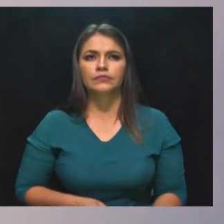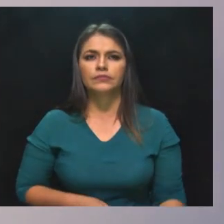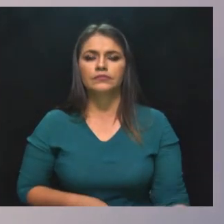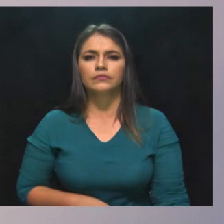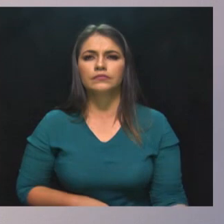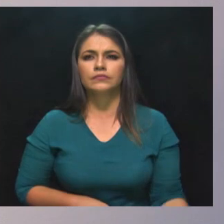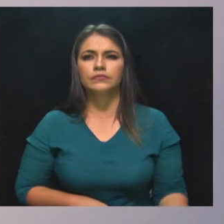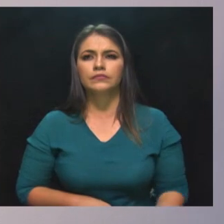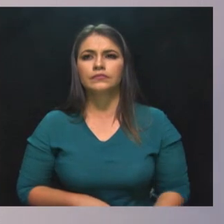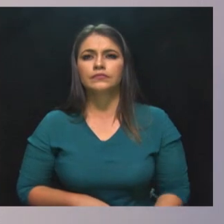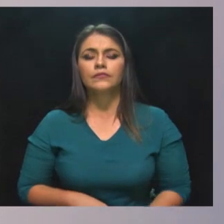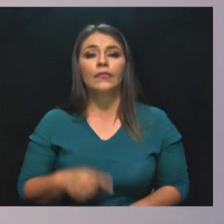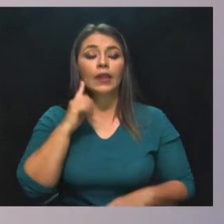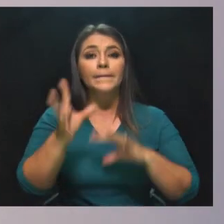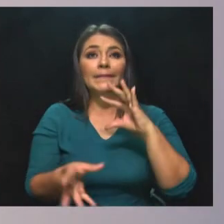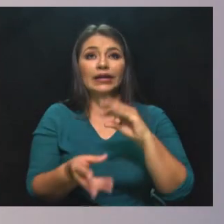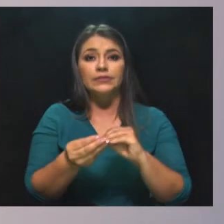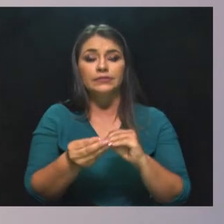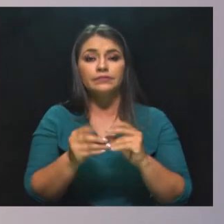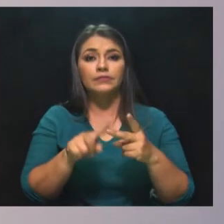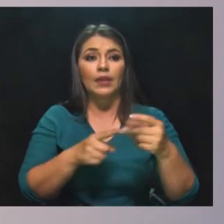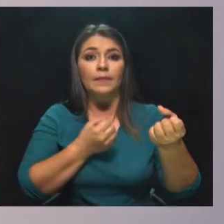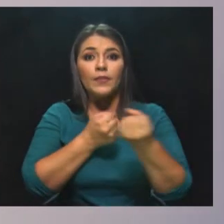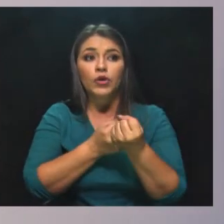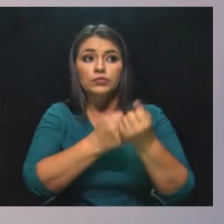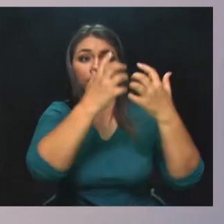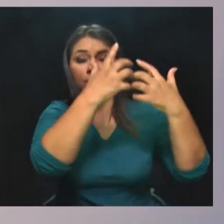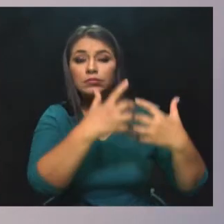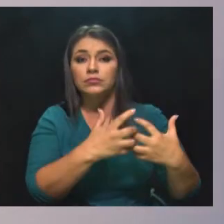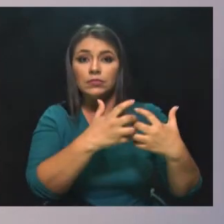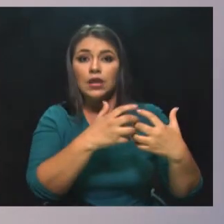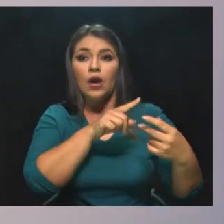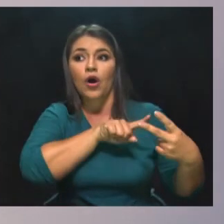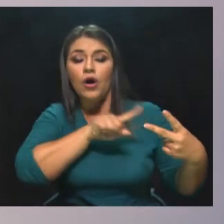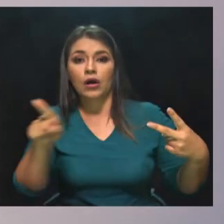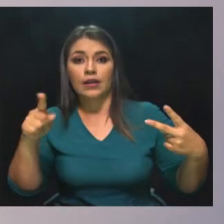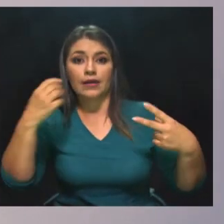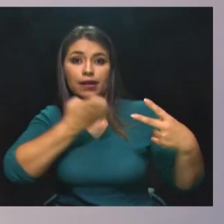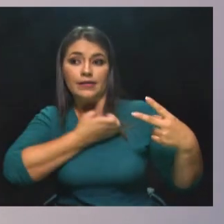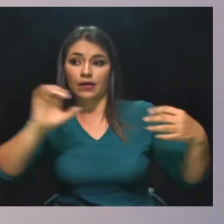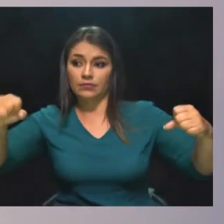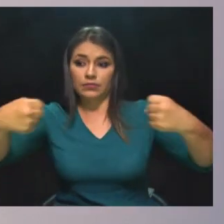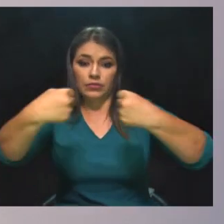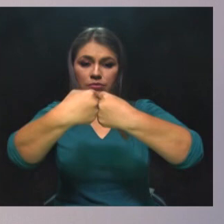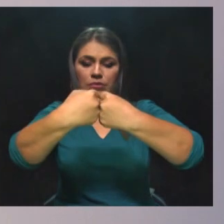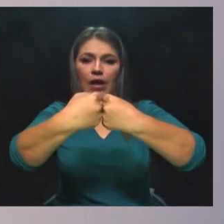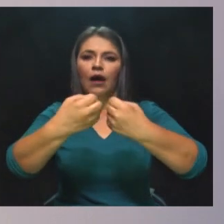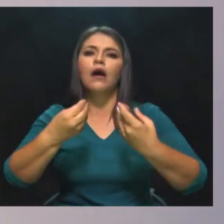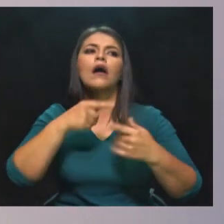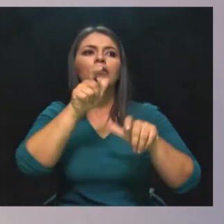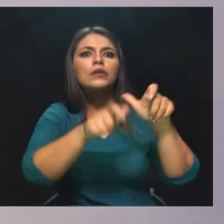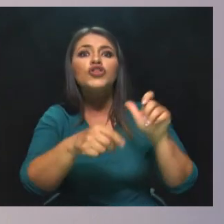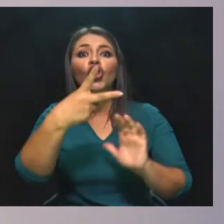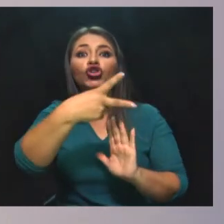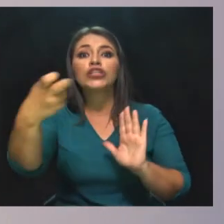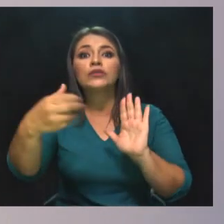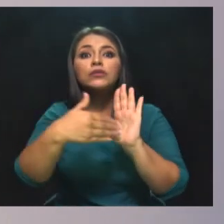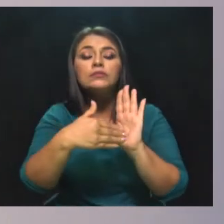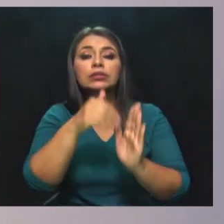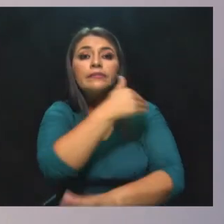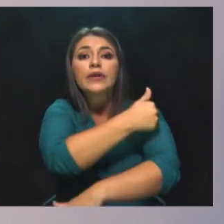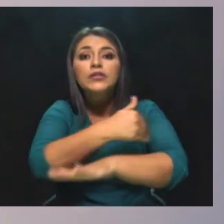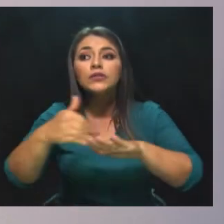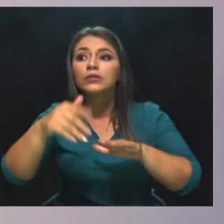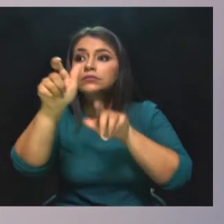También con el apoyo de Ancoldex y la Alcaldía de Medellín promovemos una línea de crédito de 200 mil millones de